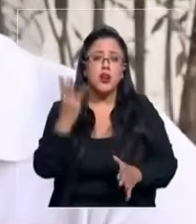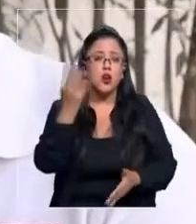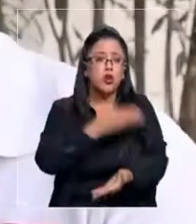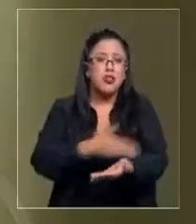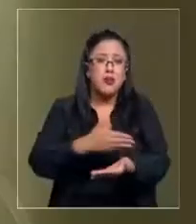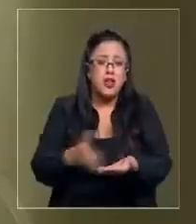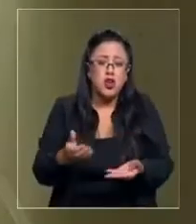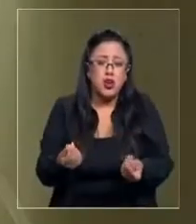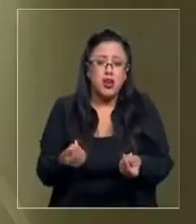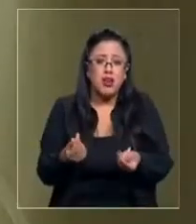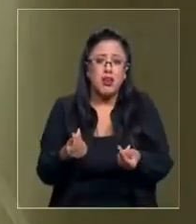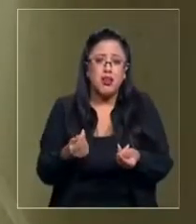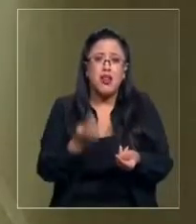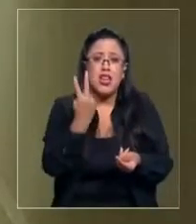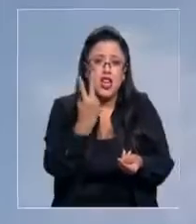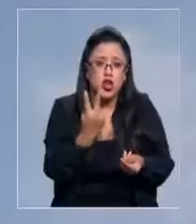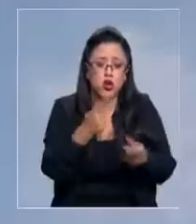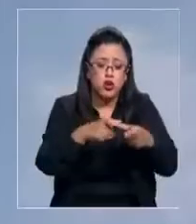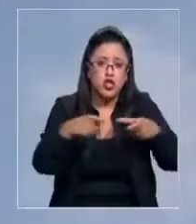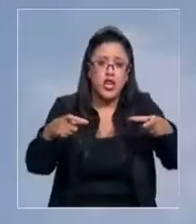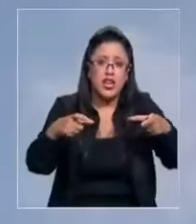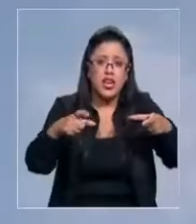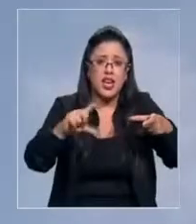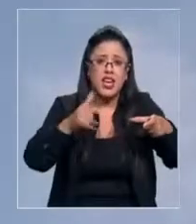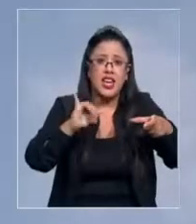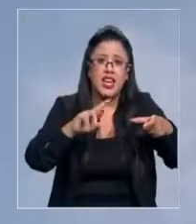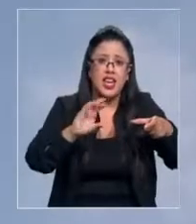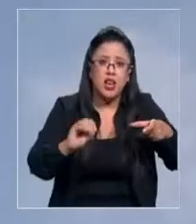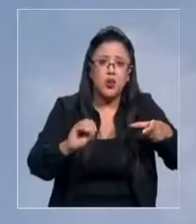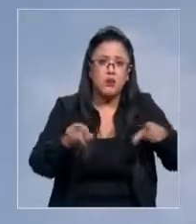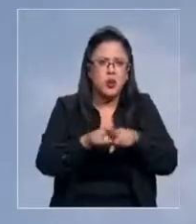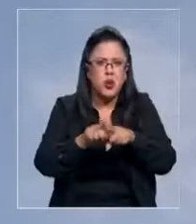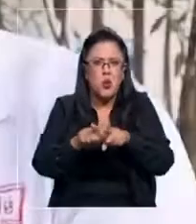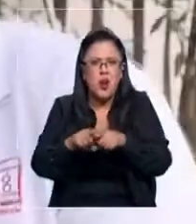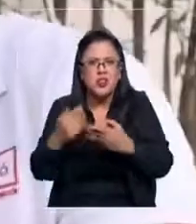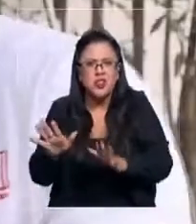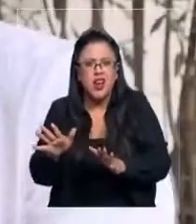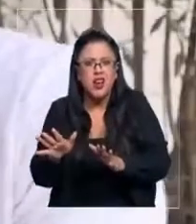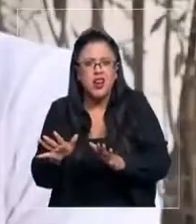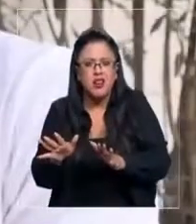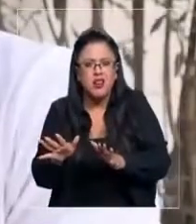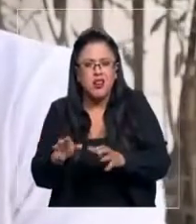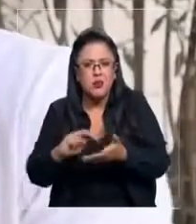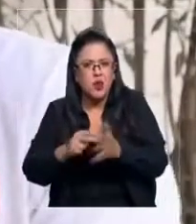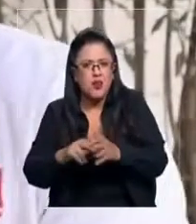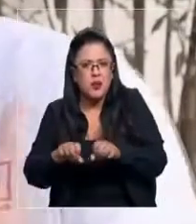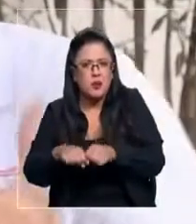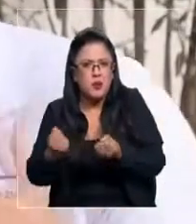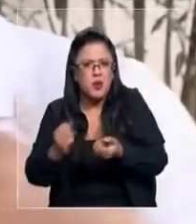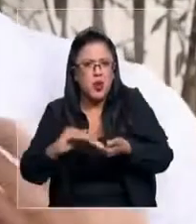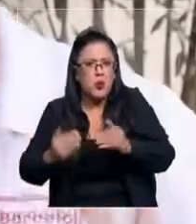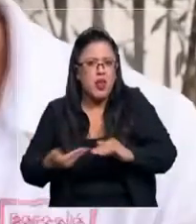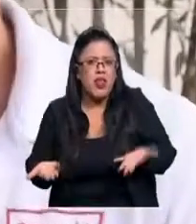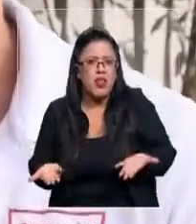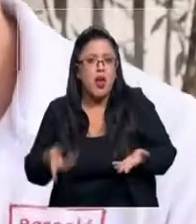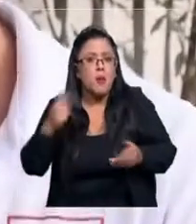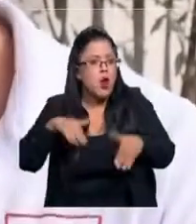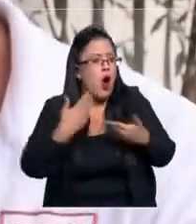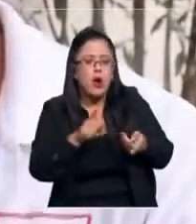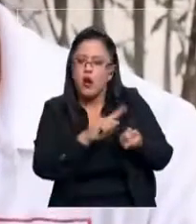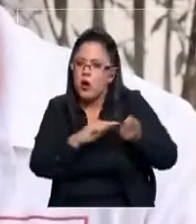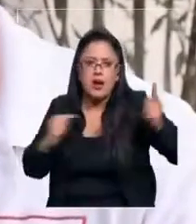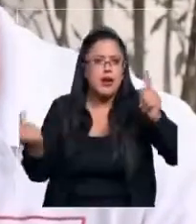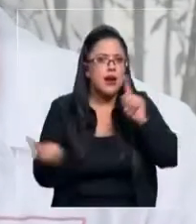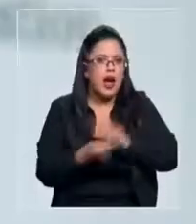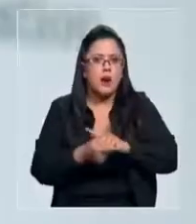cuenta corriente, dos cheques girados y la comunidad se iba a quiebra. Hoy en día se entrega a comunidad con 10 veces ese